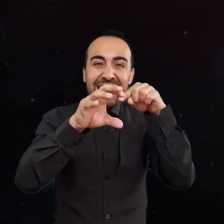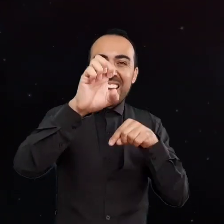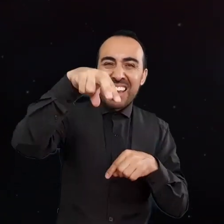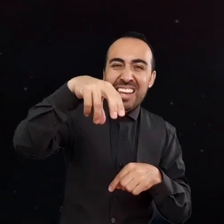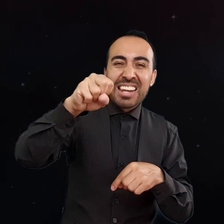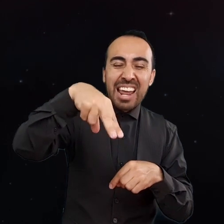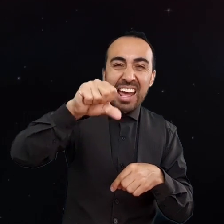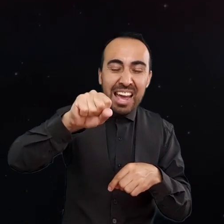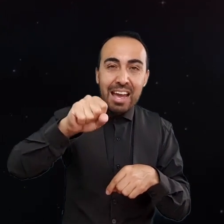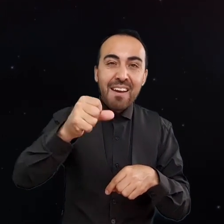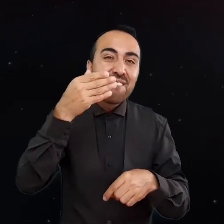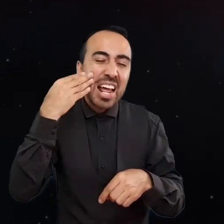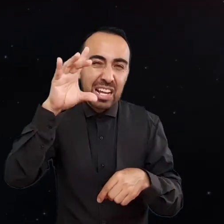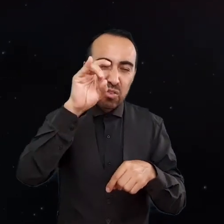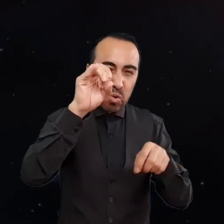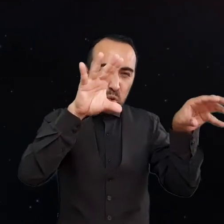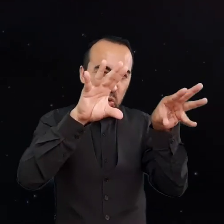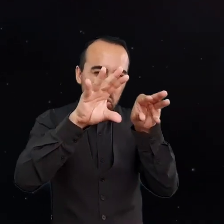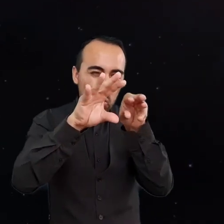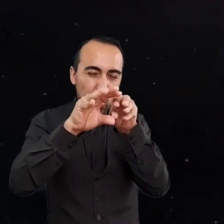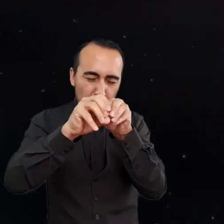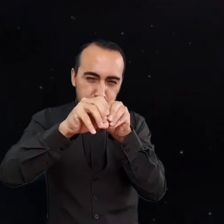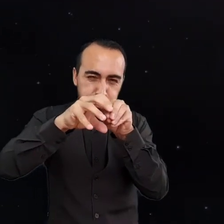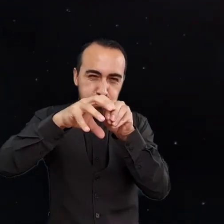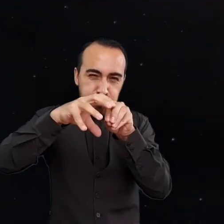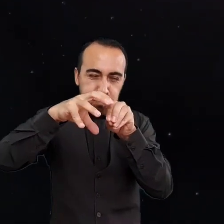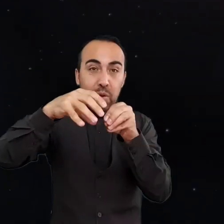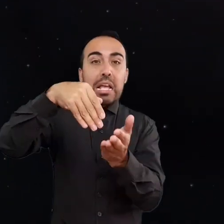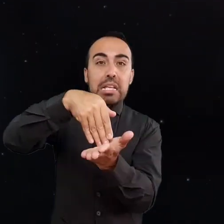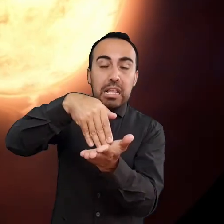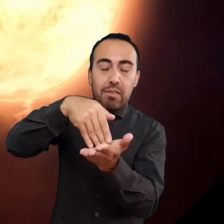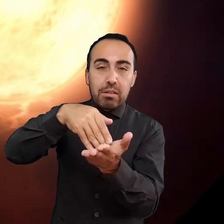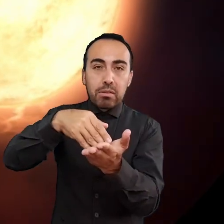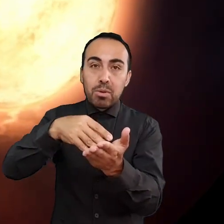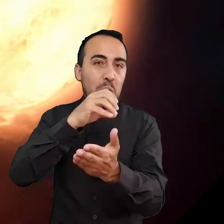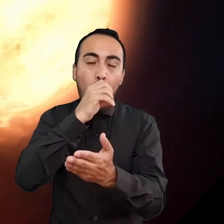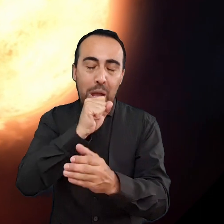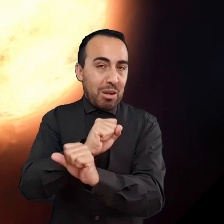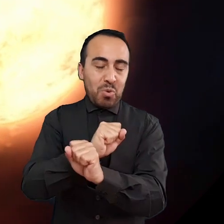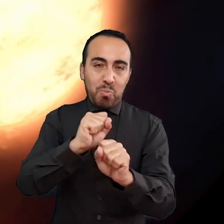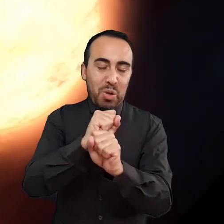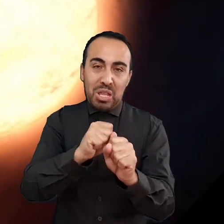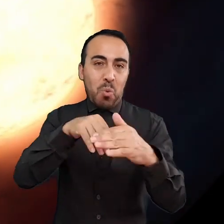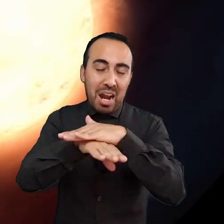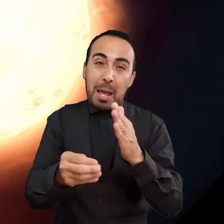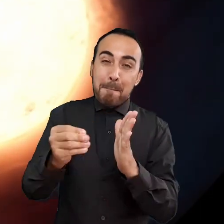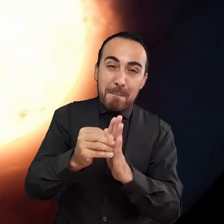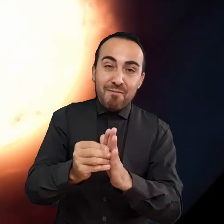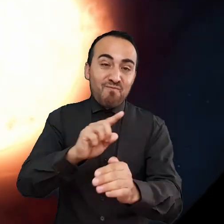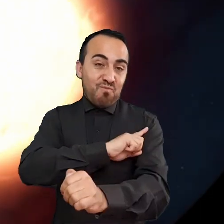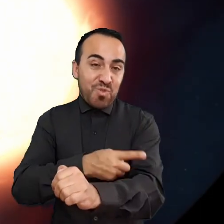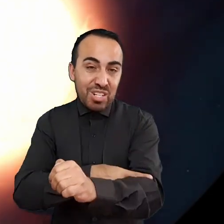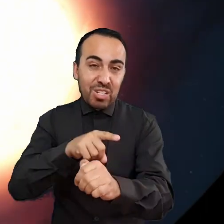un estado inestable que puede desembocar en la ignición de toda la estrella. Las supernovas son muy